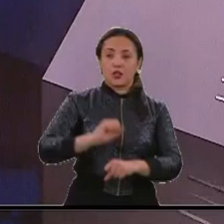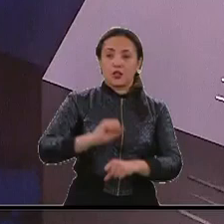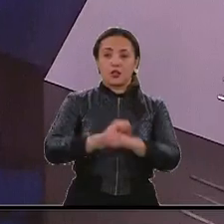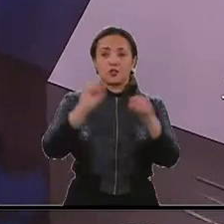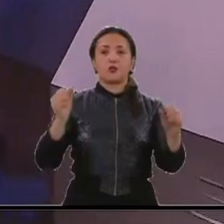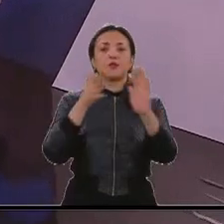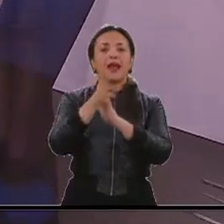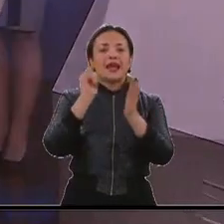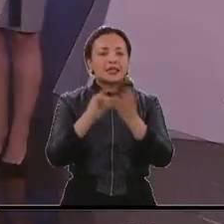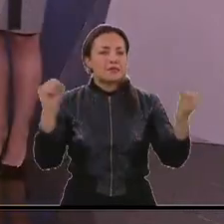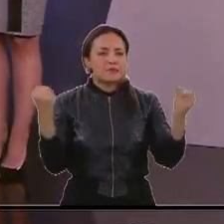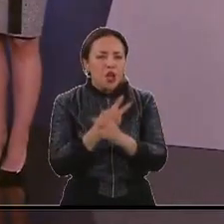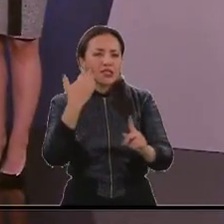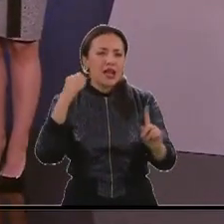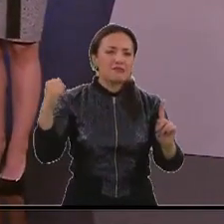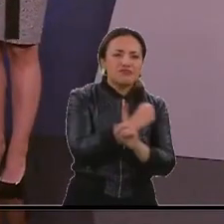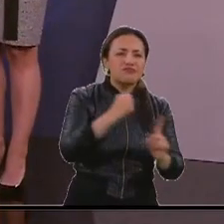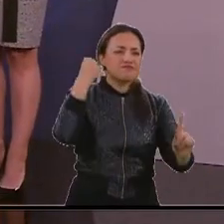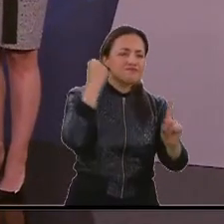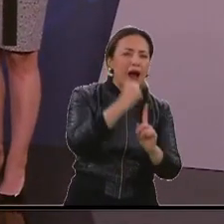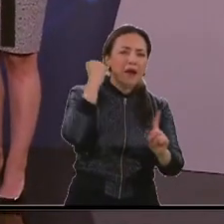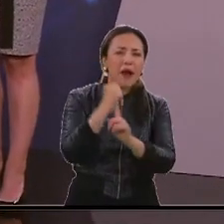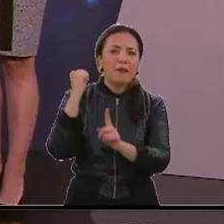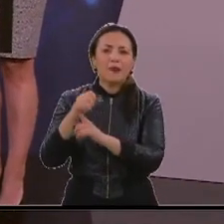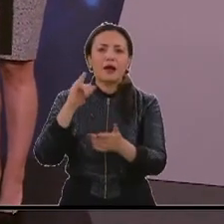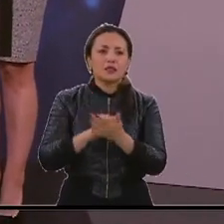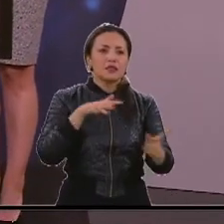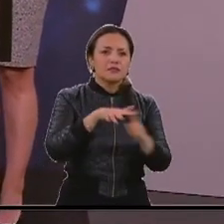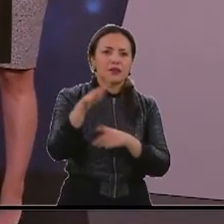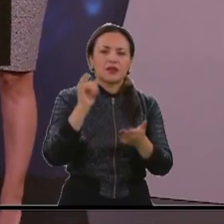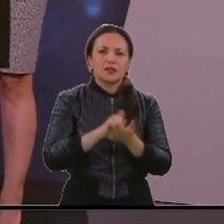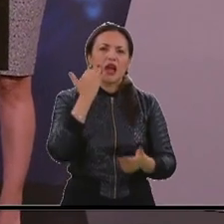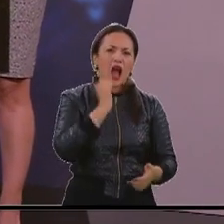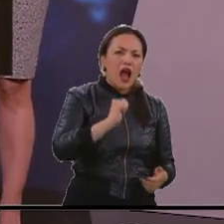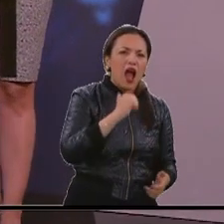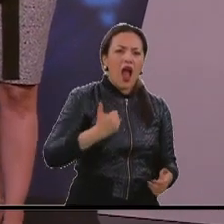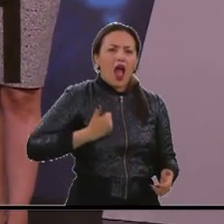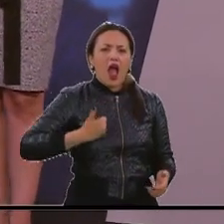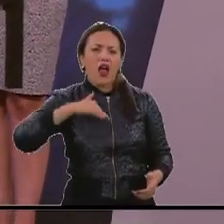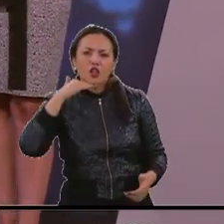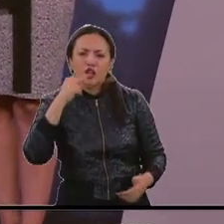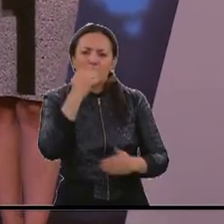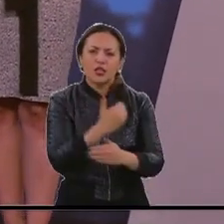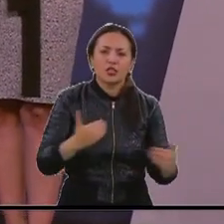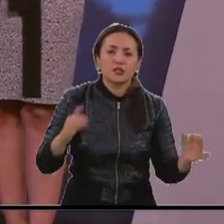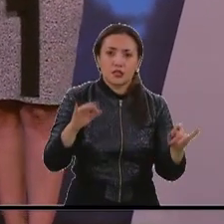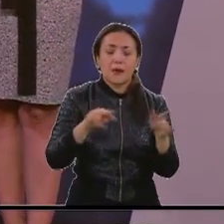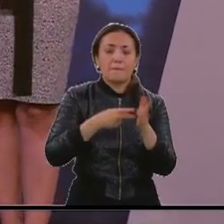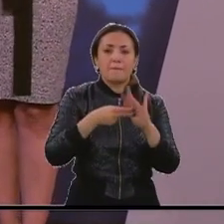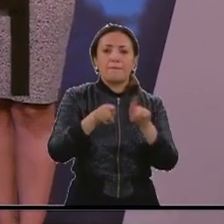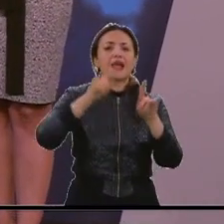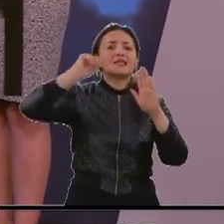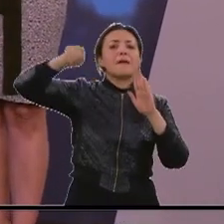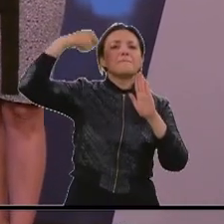La violencia feminicida cobra cientos de vidas de mujeres, de adolescentes y de niñas en el país cada año. Son verdaderamente películas de terror